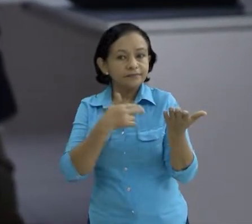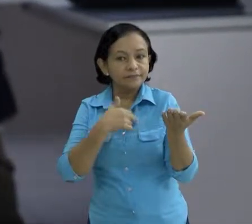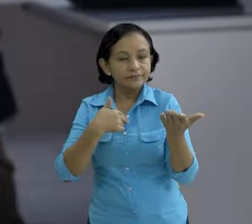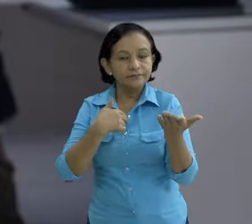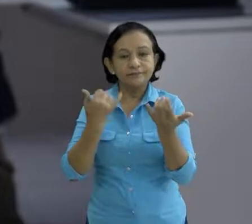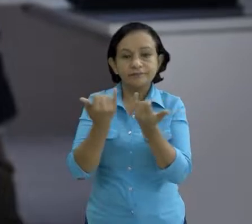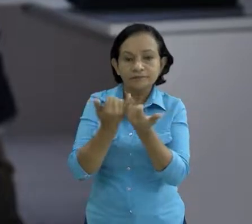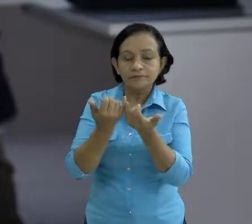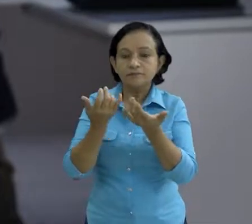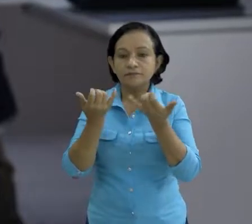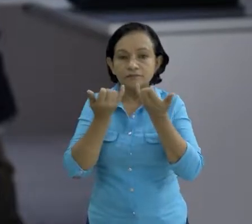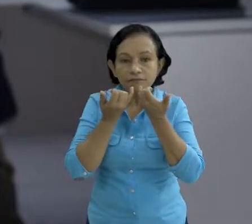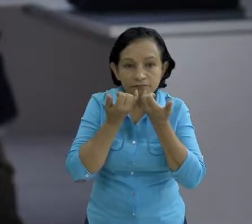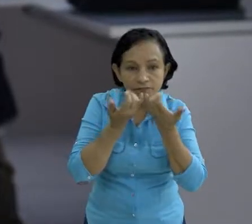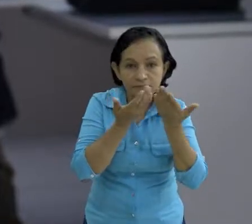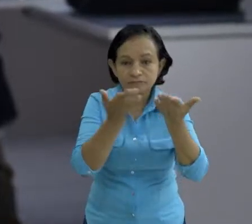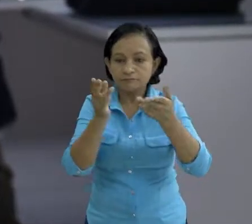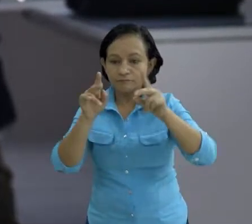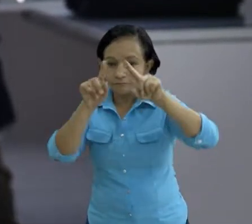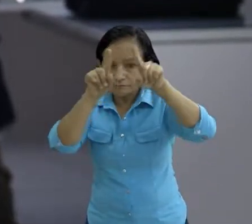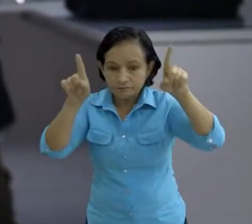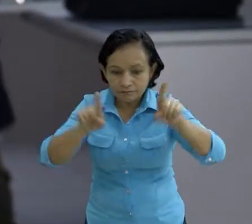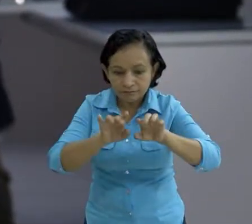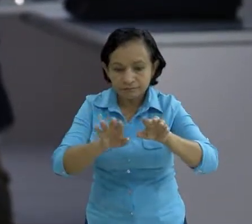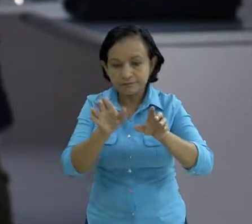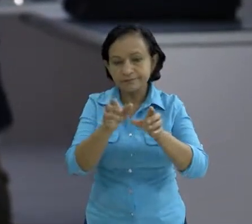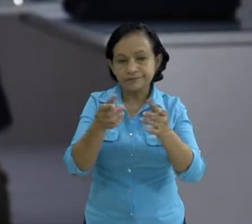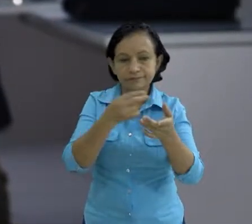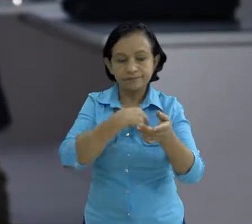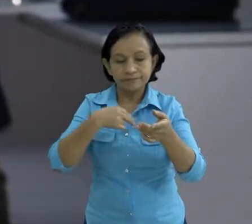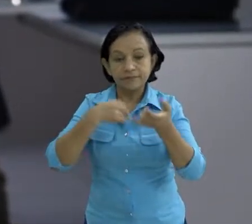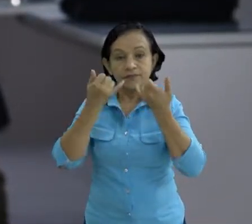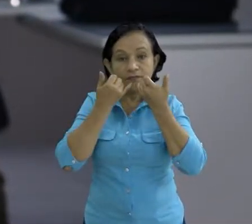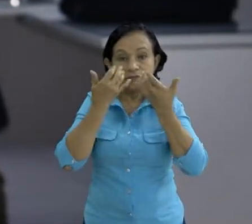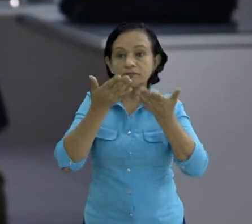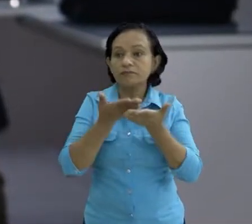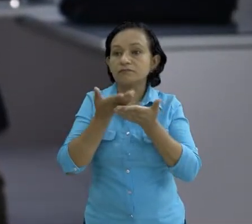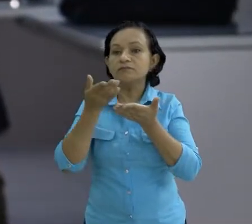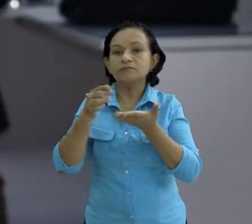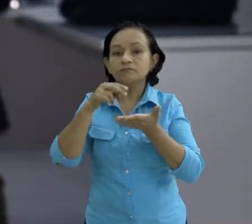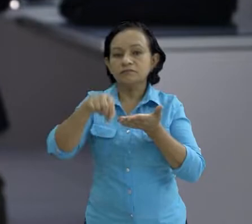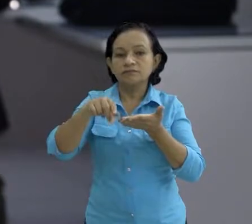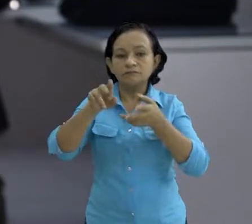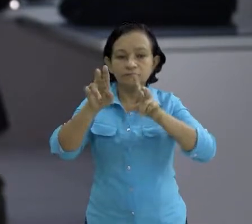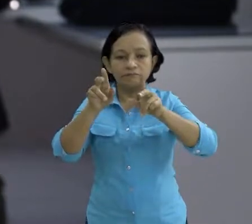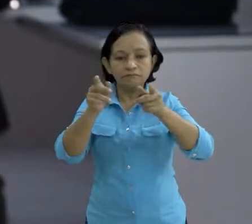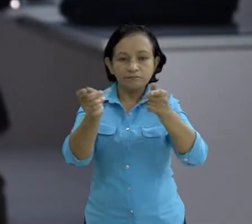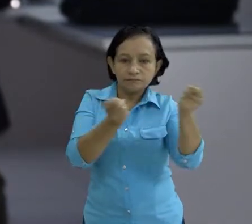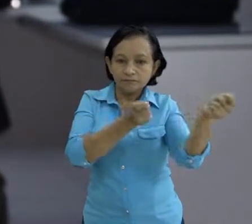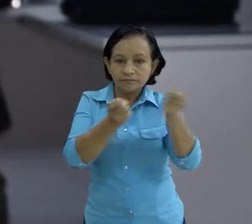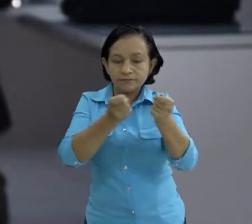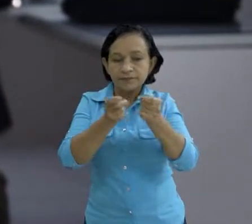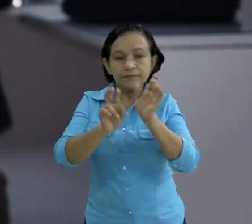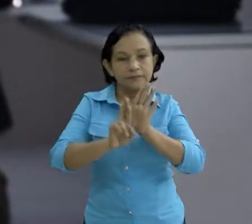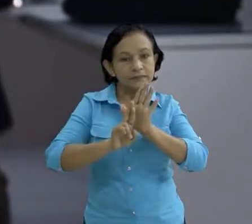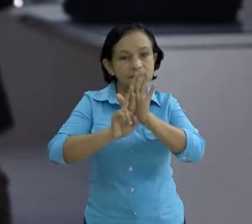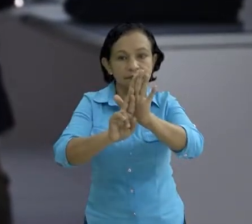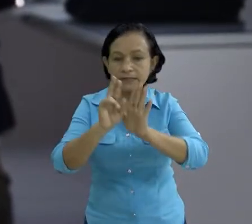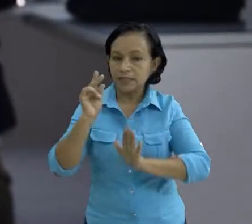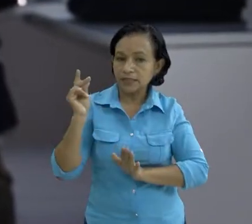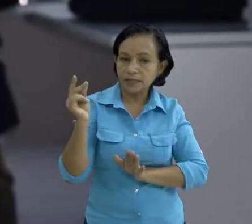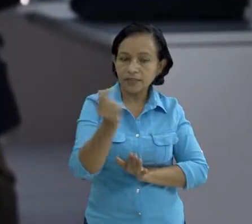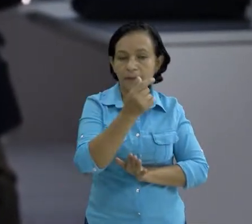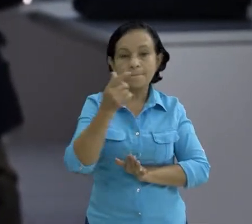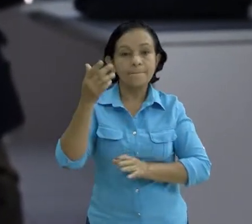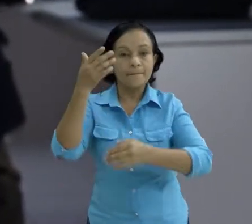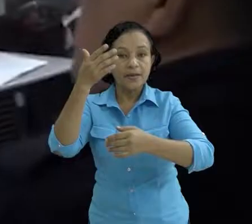es reseccionar procesar tabular clasificar y transferir información a fin de administrar y dar una respuesta eficaz